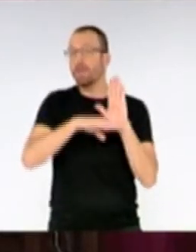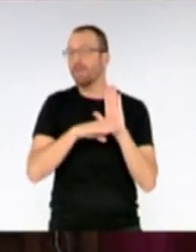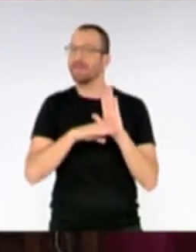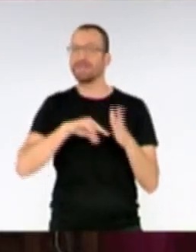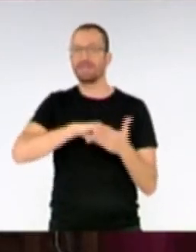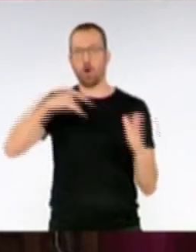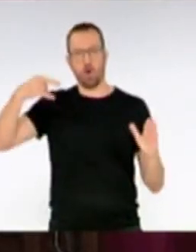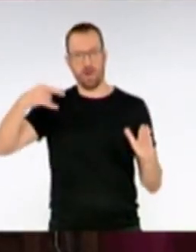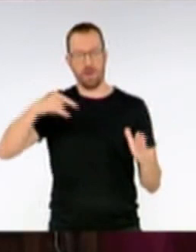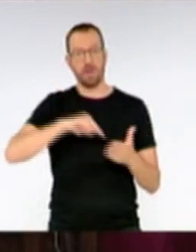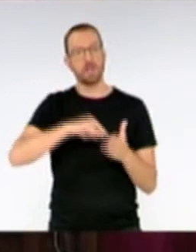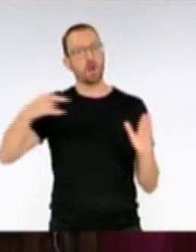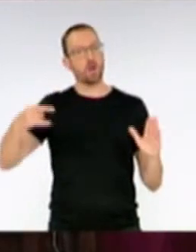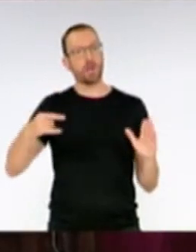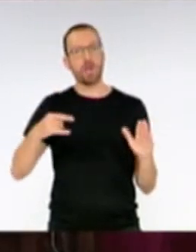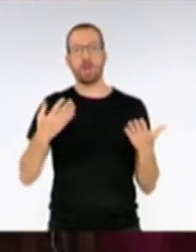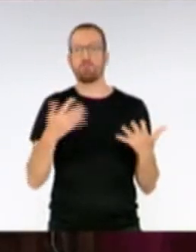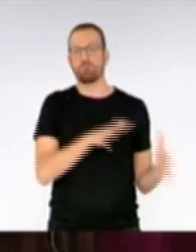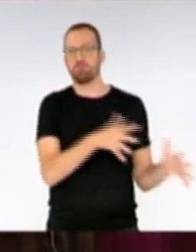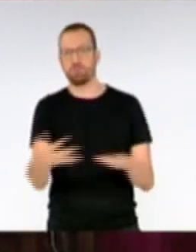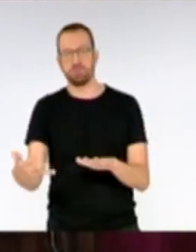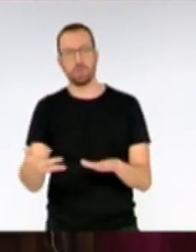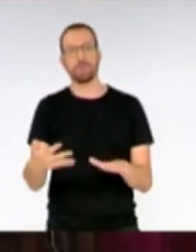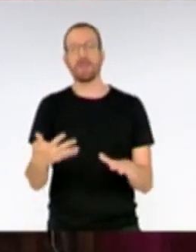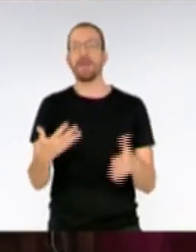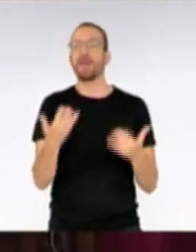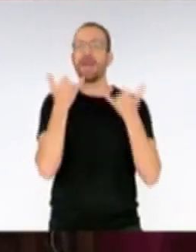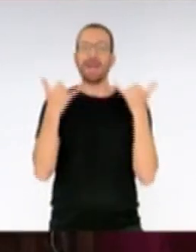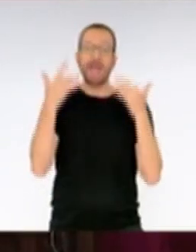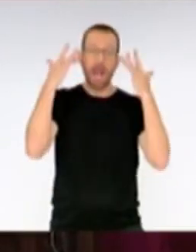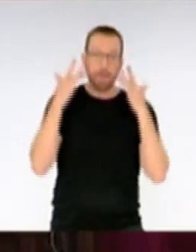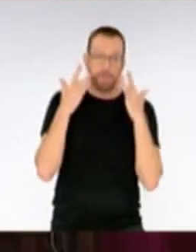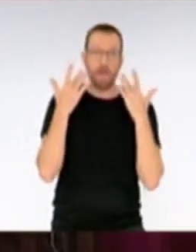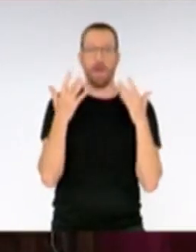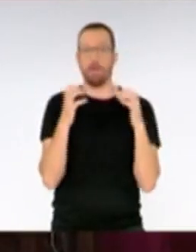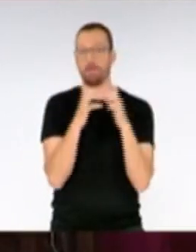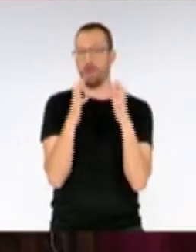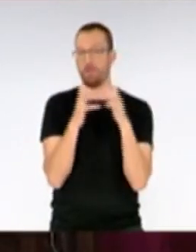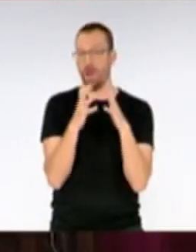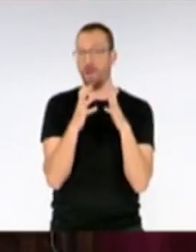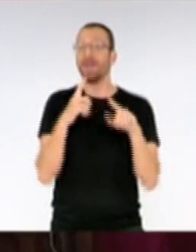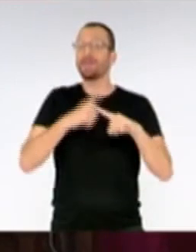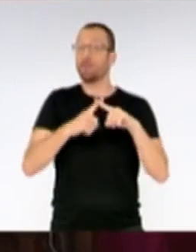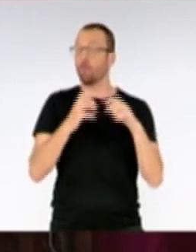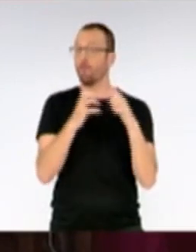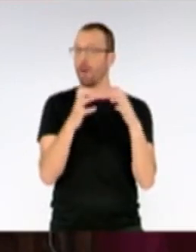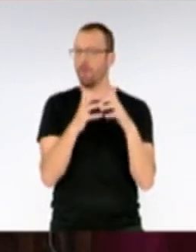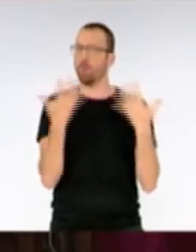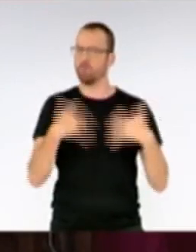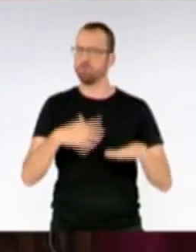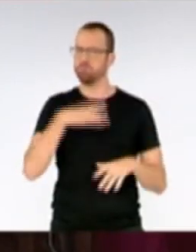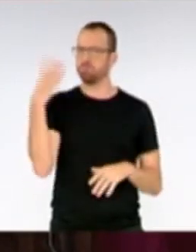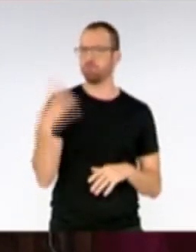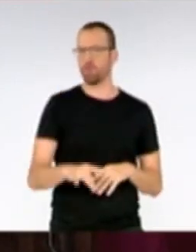tecnologías, estamos hablando ahora mismo de las nuevas implantaciones de las energías renovables en la isla de la Palma y Santa Cruz de la Palma tiene un potencial